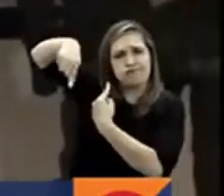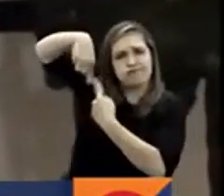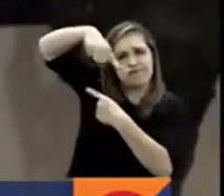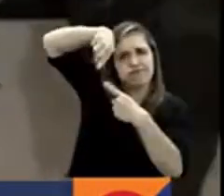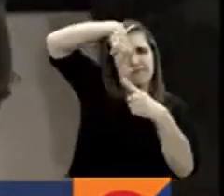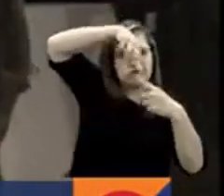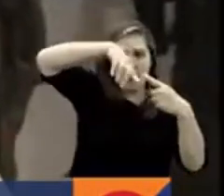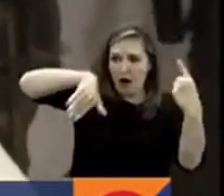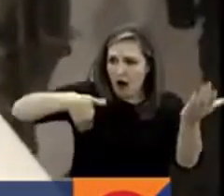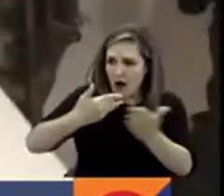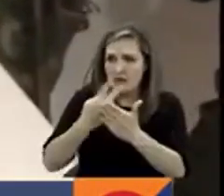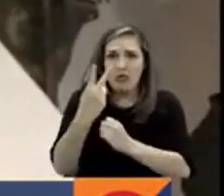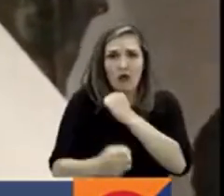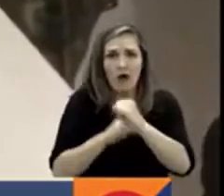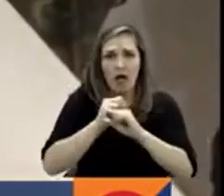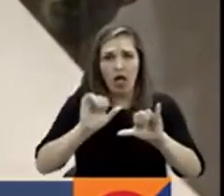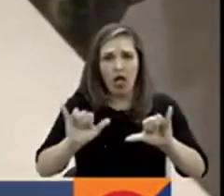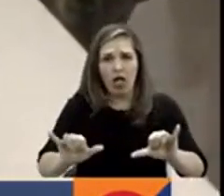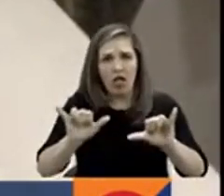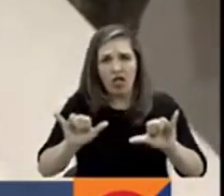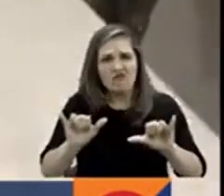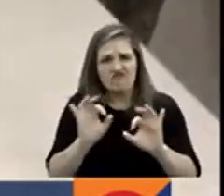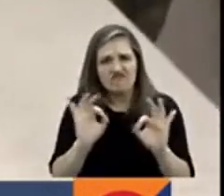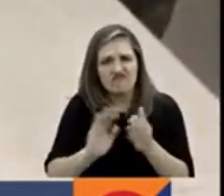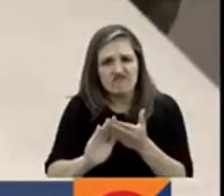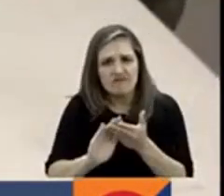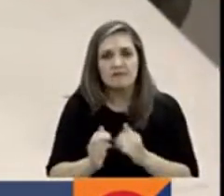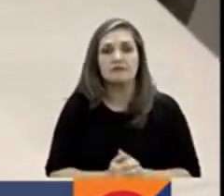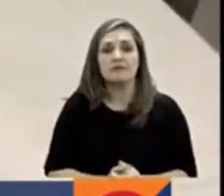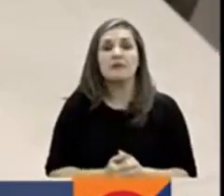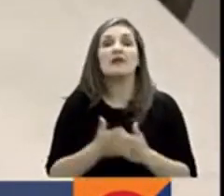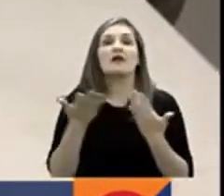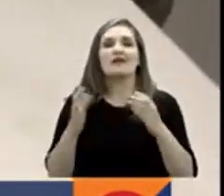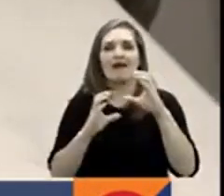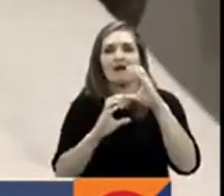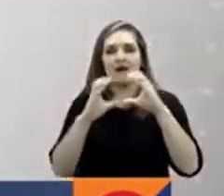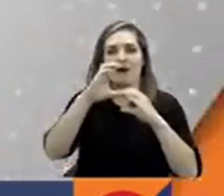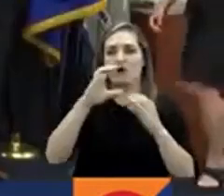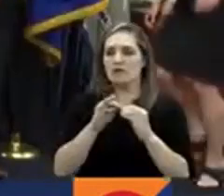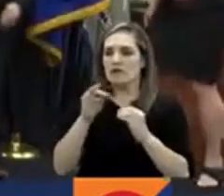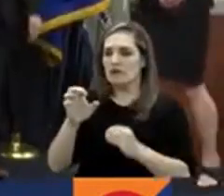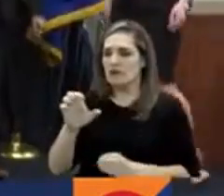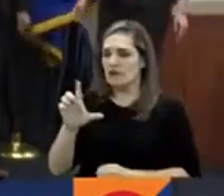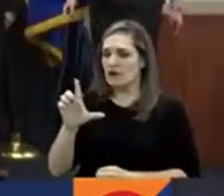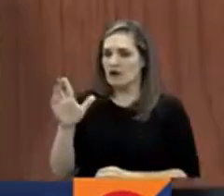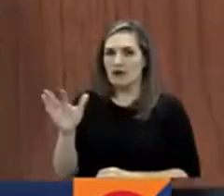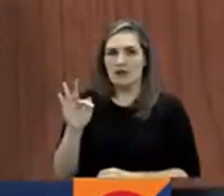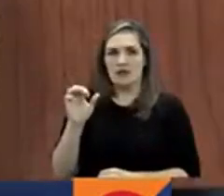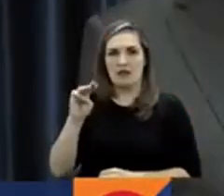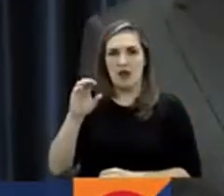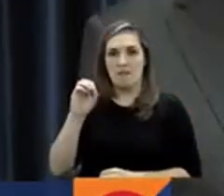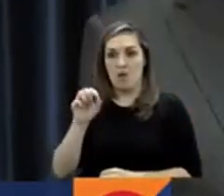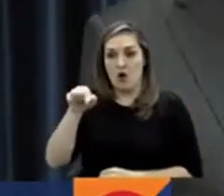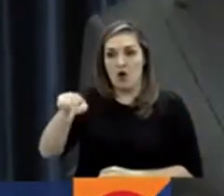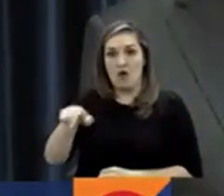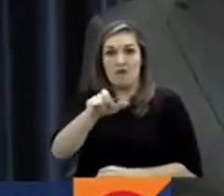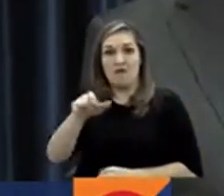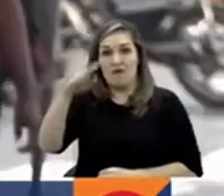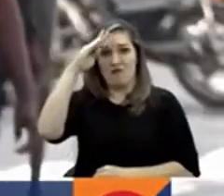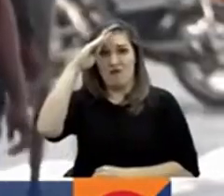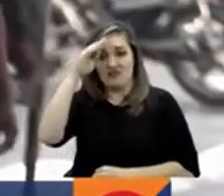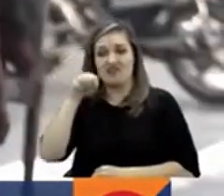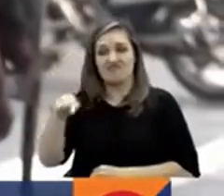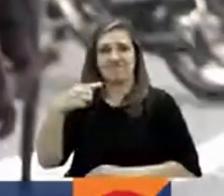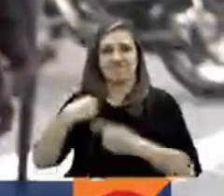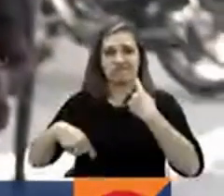En el Tambo Cauca, tres civiles resultaron lesionados durante una sonada contra la policía. En el mundo, capturados cuatro